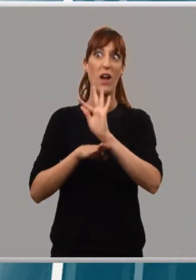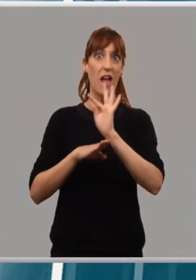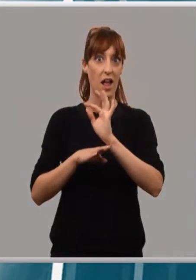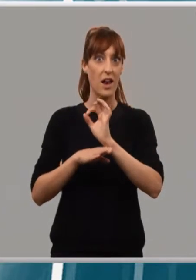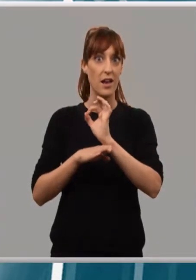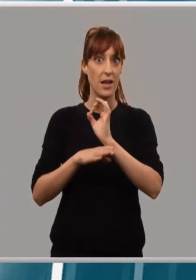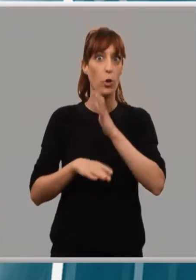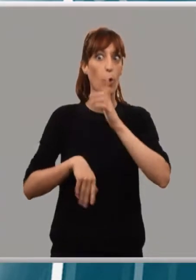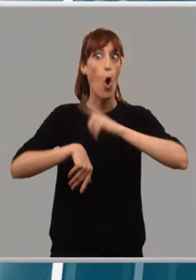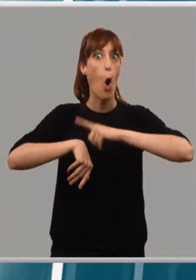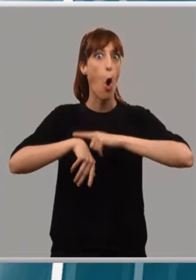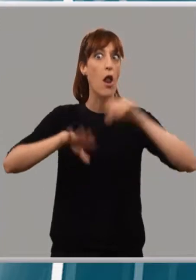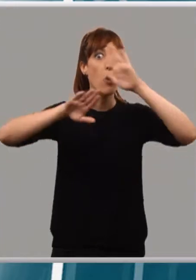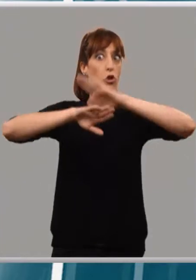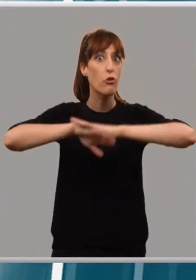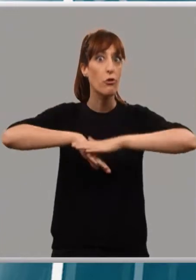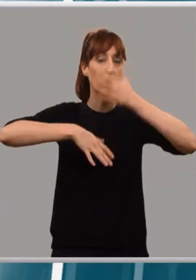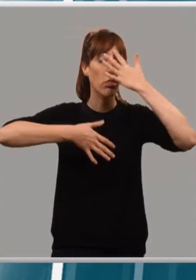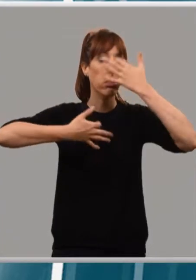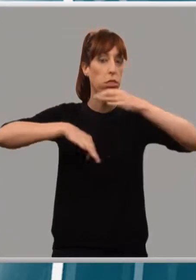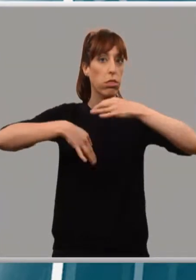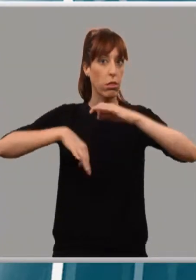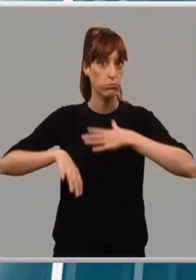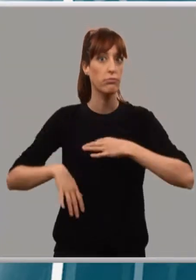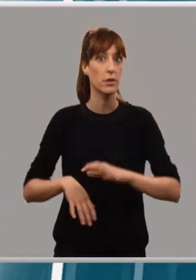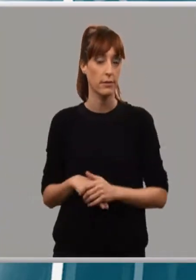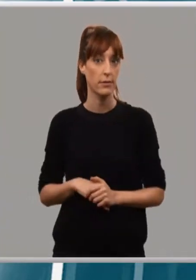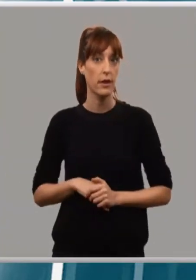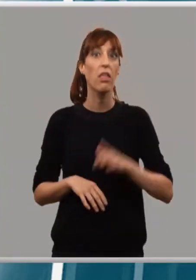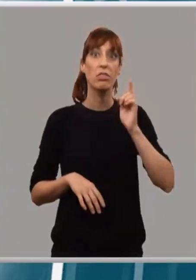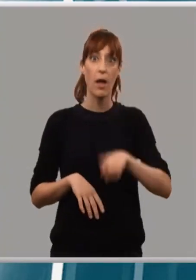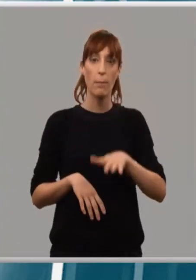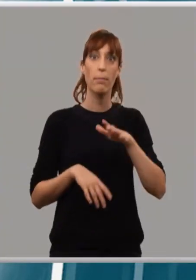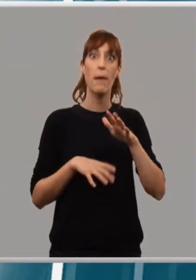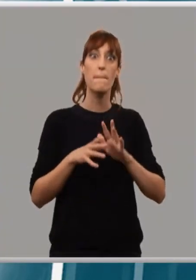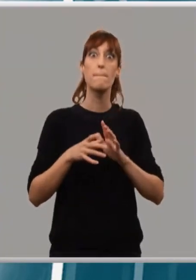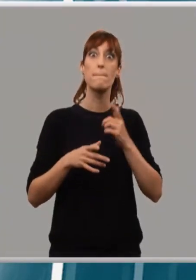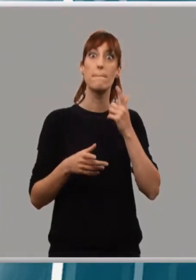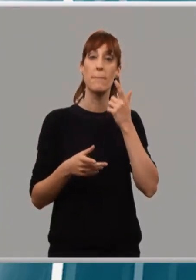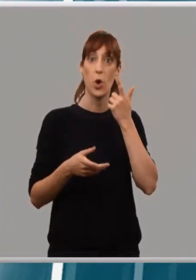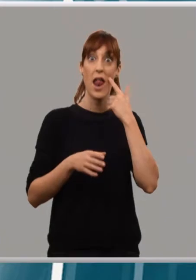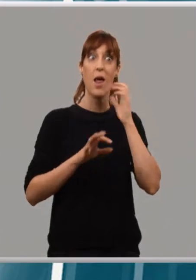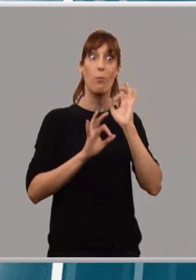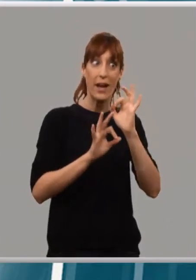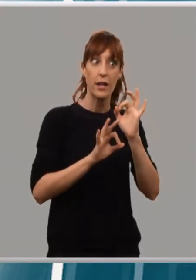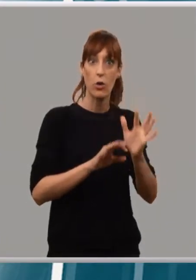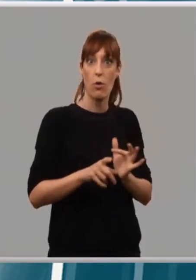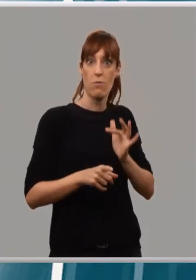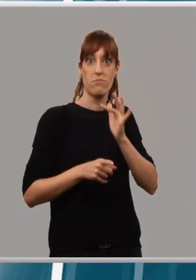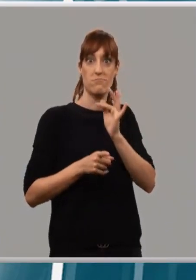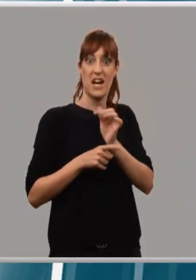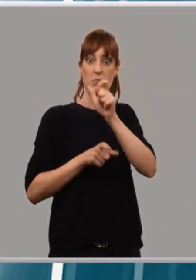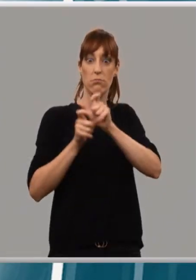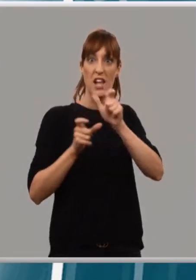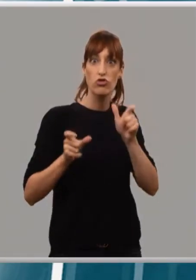se producían. Tuvieron muy claro desde el principio que dada la gravedad de los hechos y la evolución delictiva de los autores, era necesario